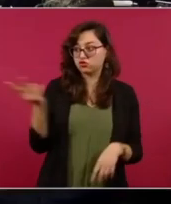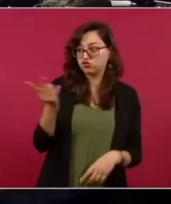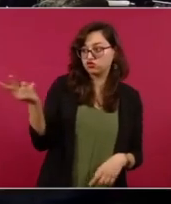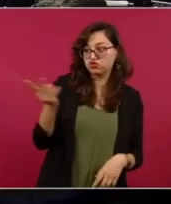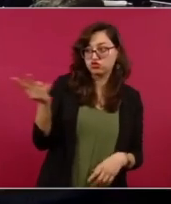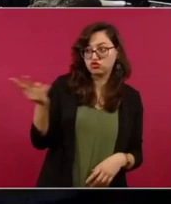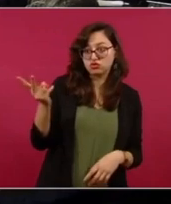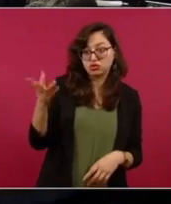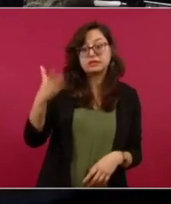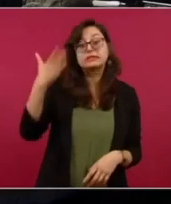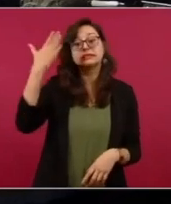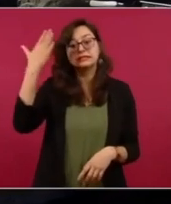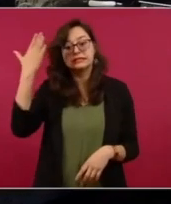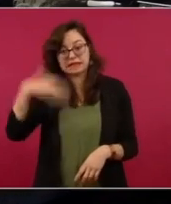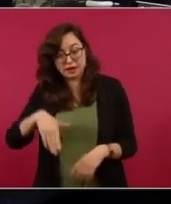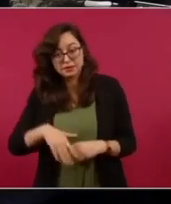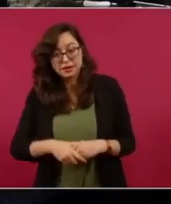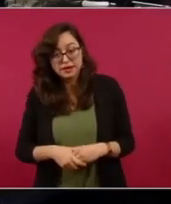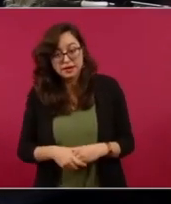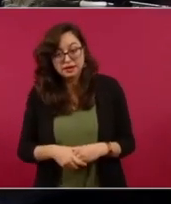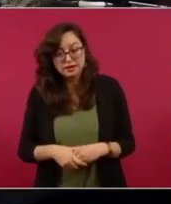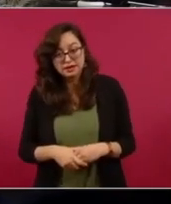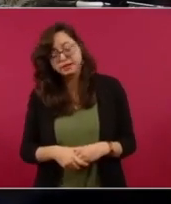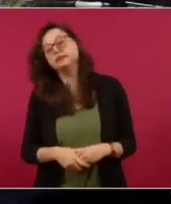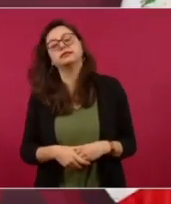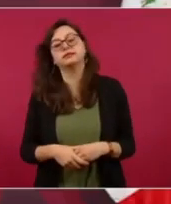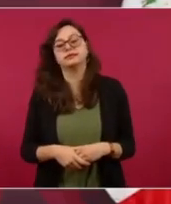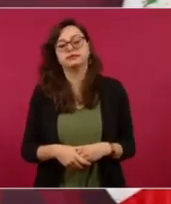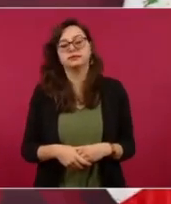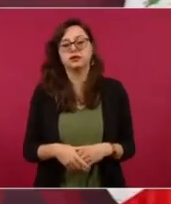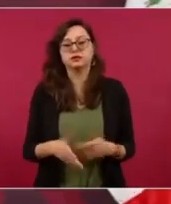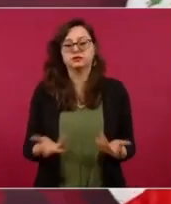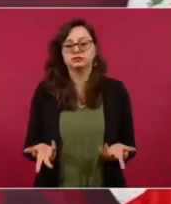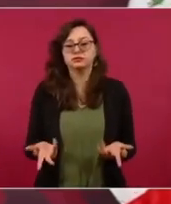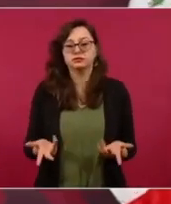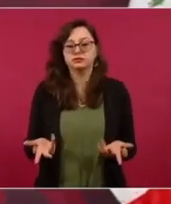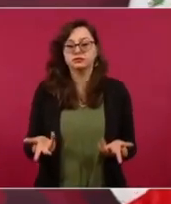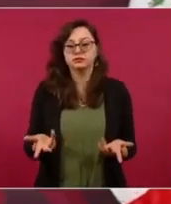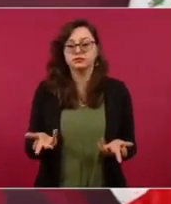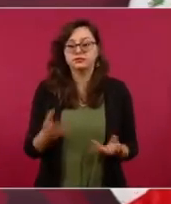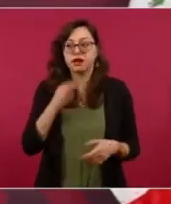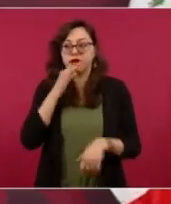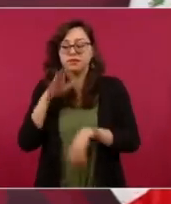A Fox cuando estaba en el AFI y a Calderón cuando era secretario